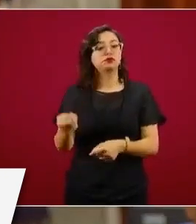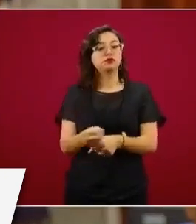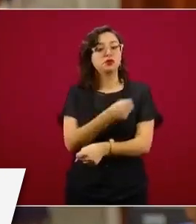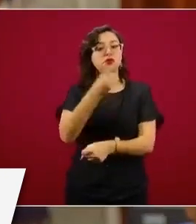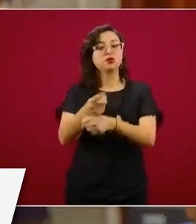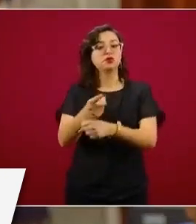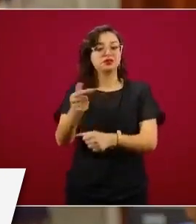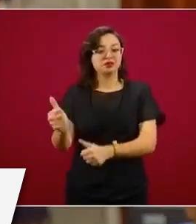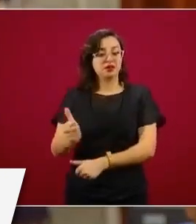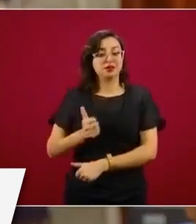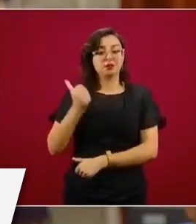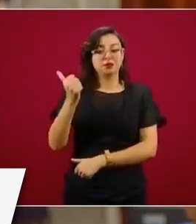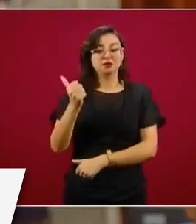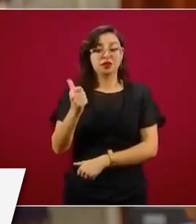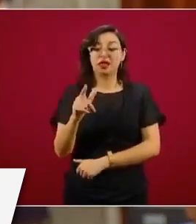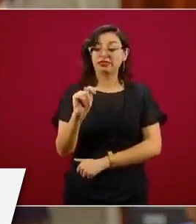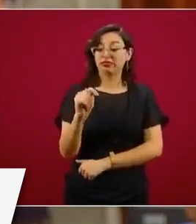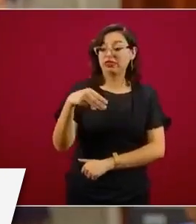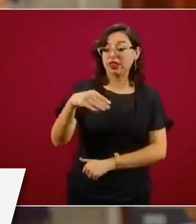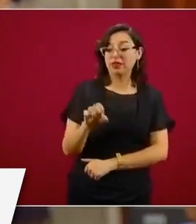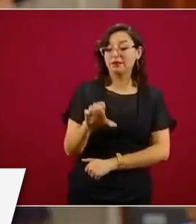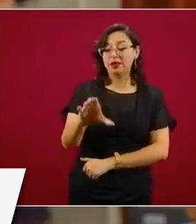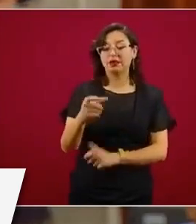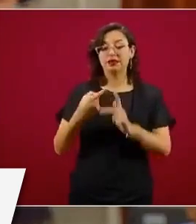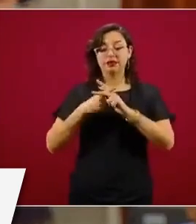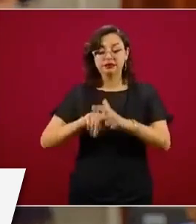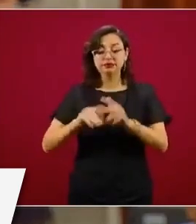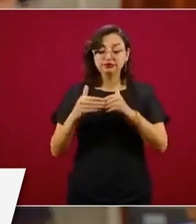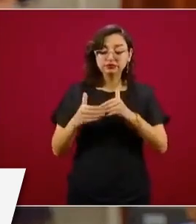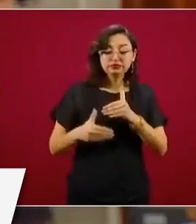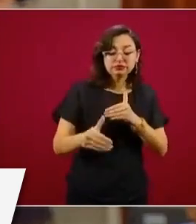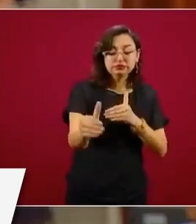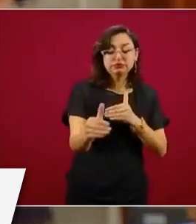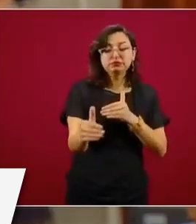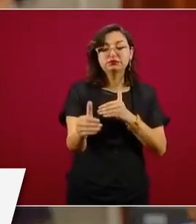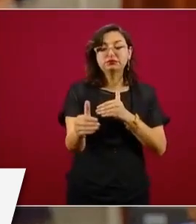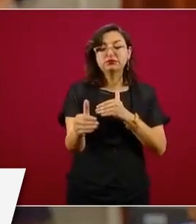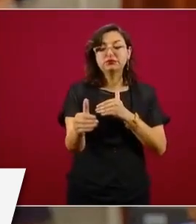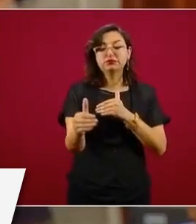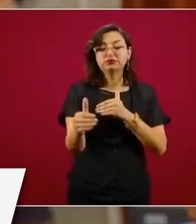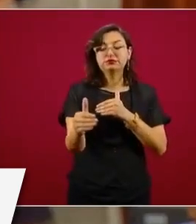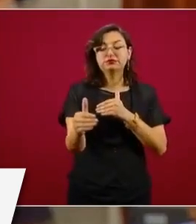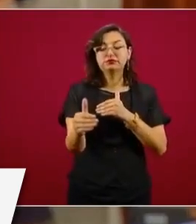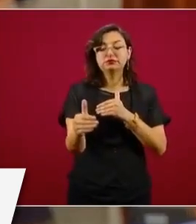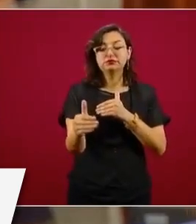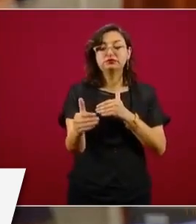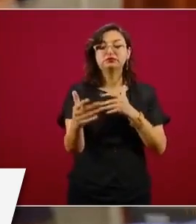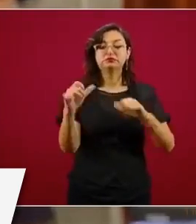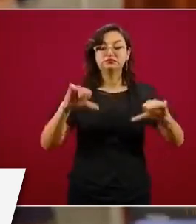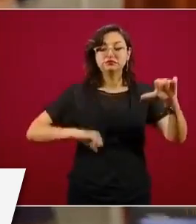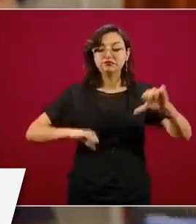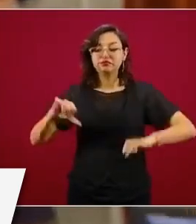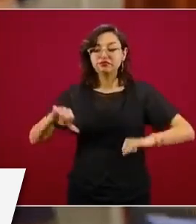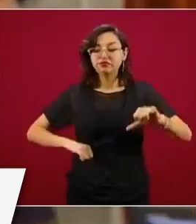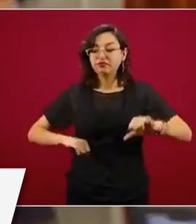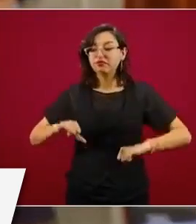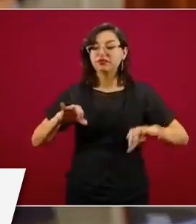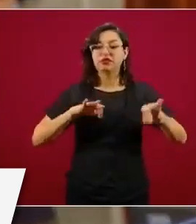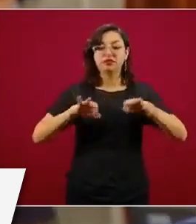que es que el T-MEC podría empezar a andar cuando se empiecen a reactivar actividades,